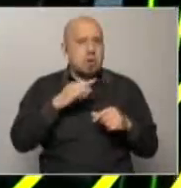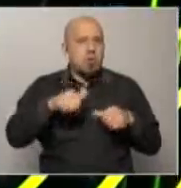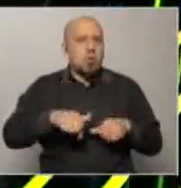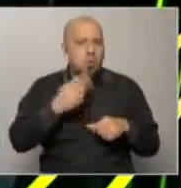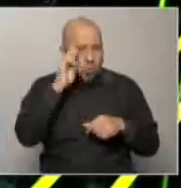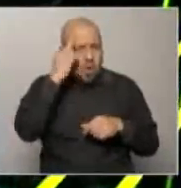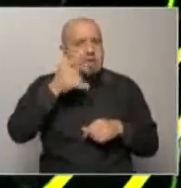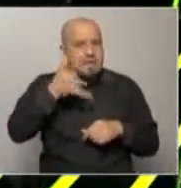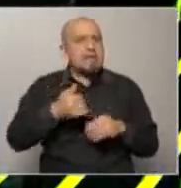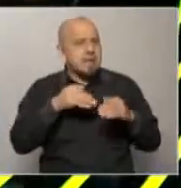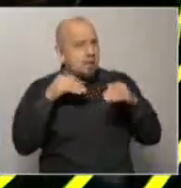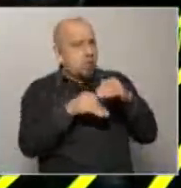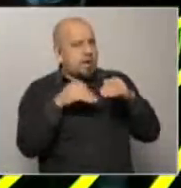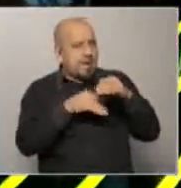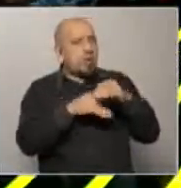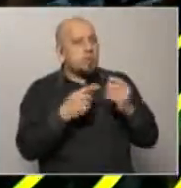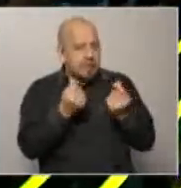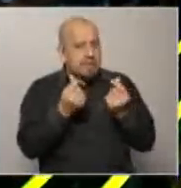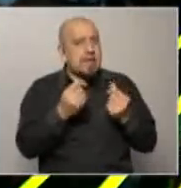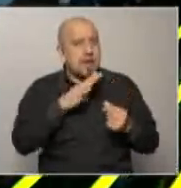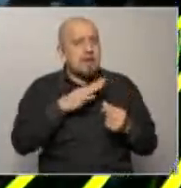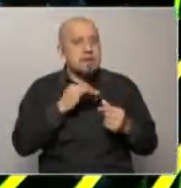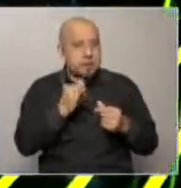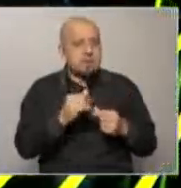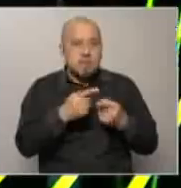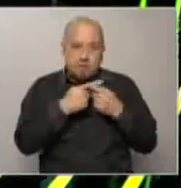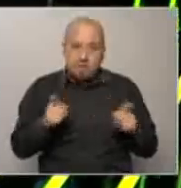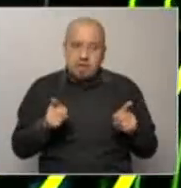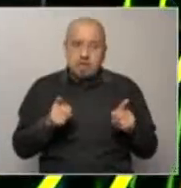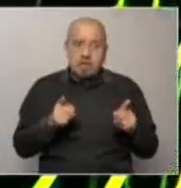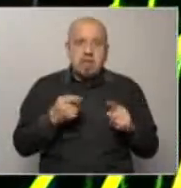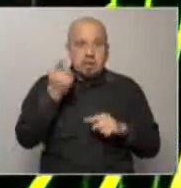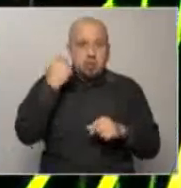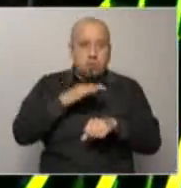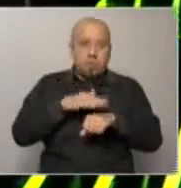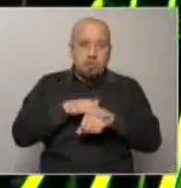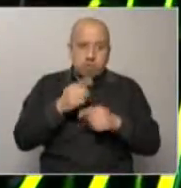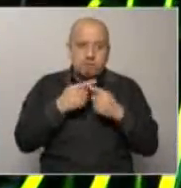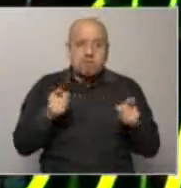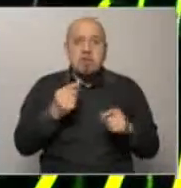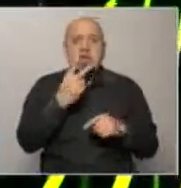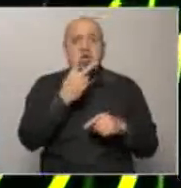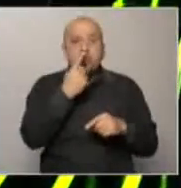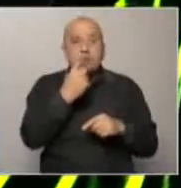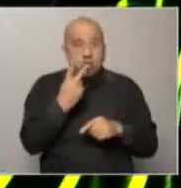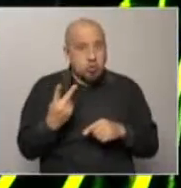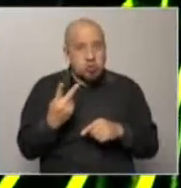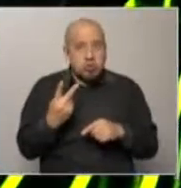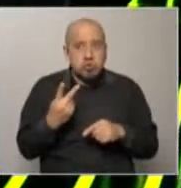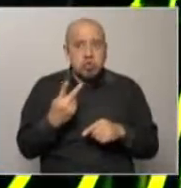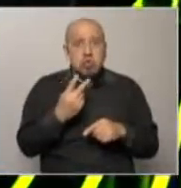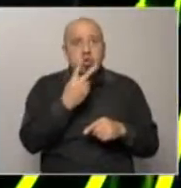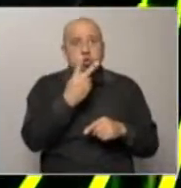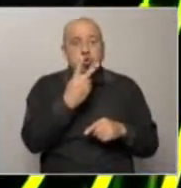Uruguay tenía espalda financiera para avanzar eso es muy distinto a otras situaciones que tuvimos en el país en otro momento en 2002-2003 nosotros tuvimos que hacer un